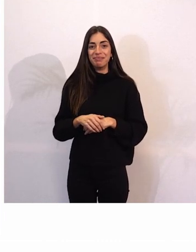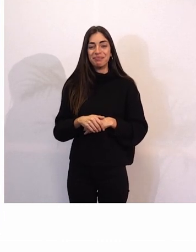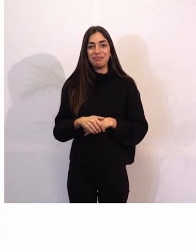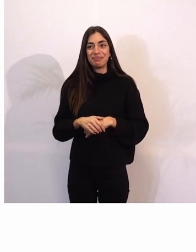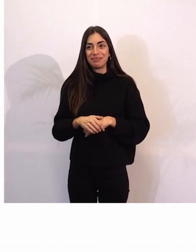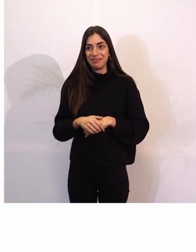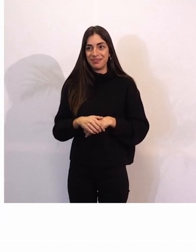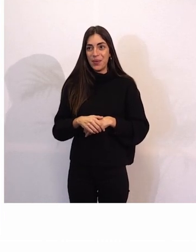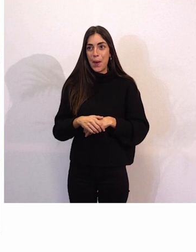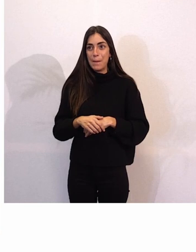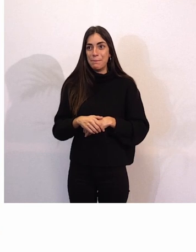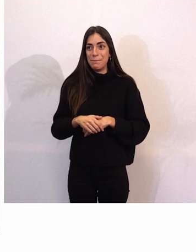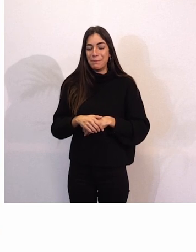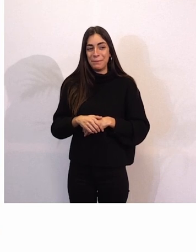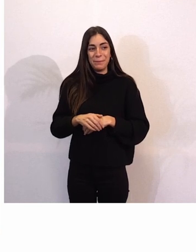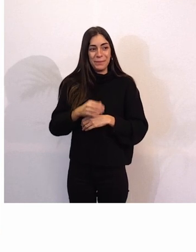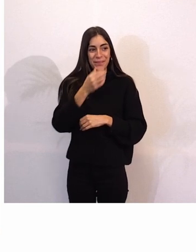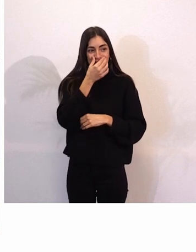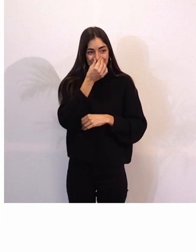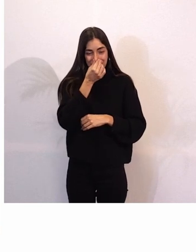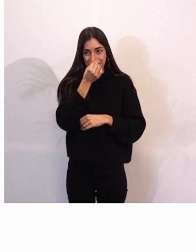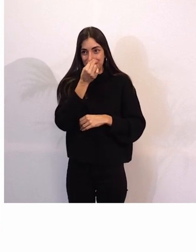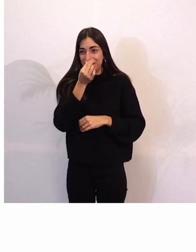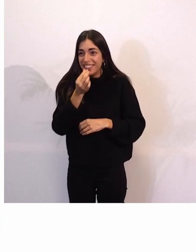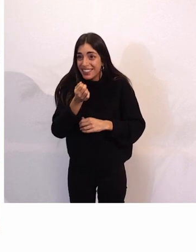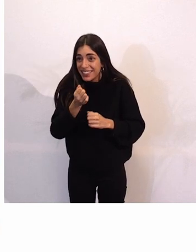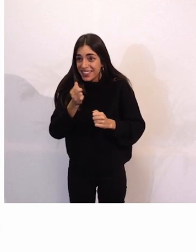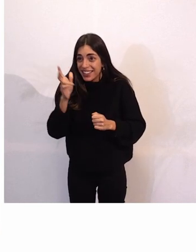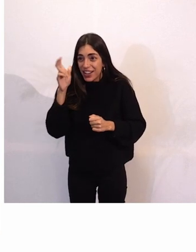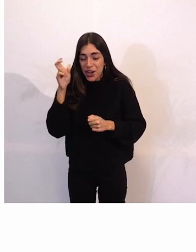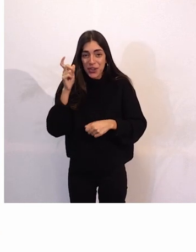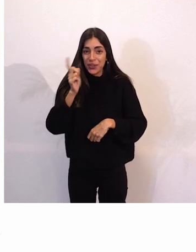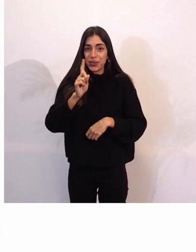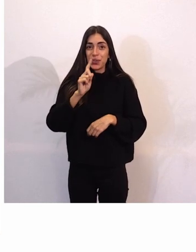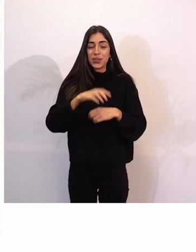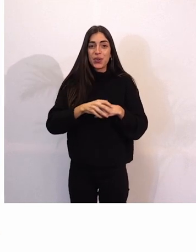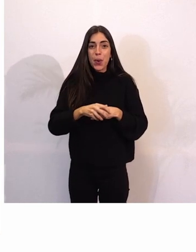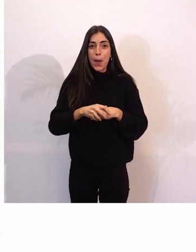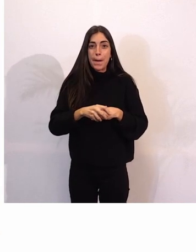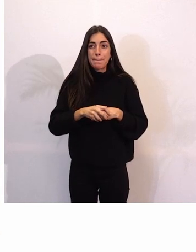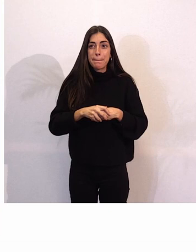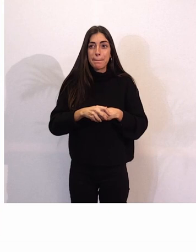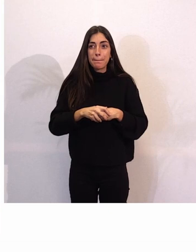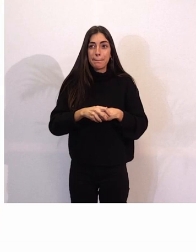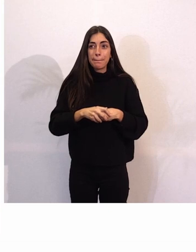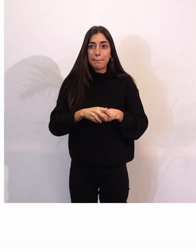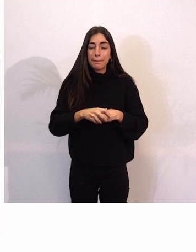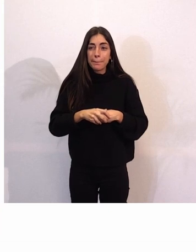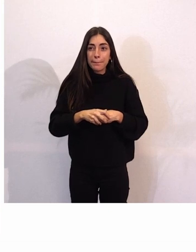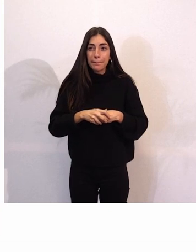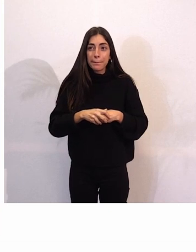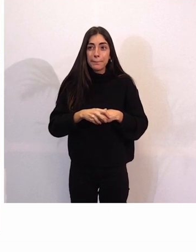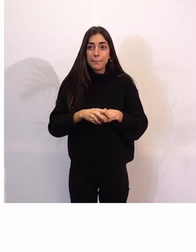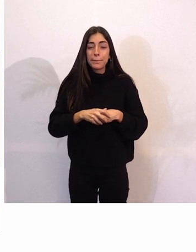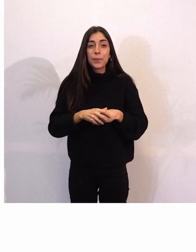Yo pienso que en todas las entidades tendría que